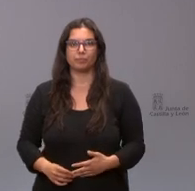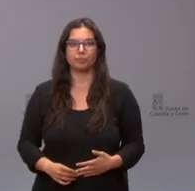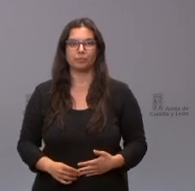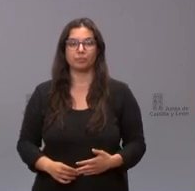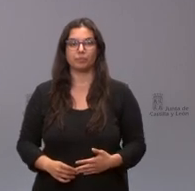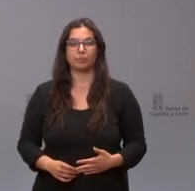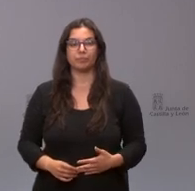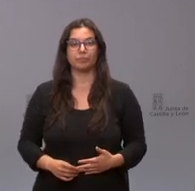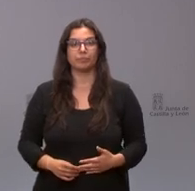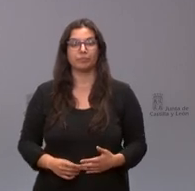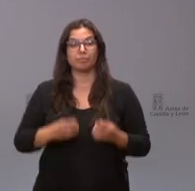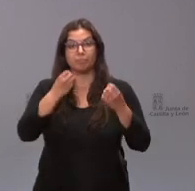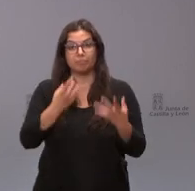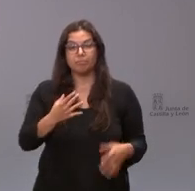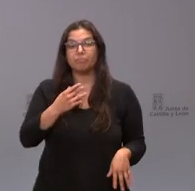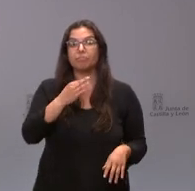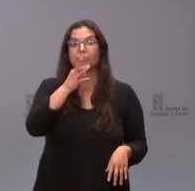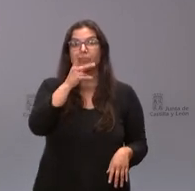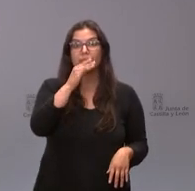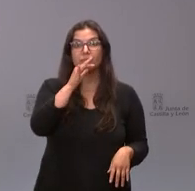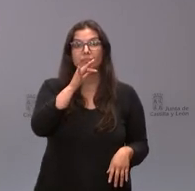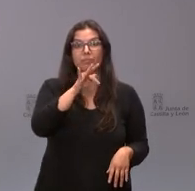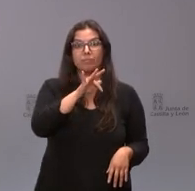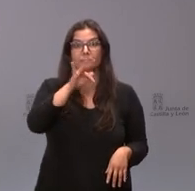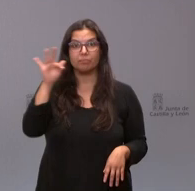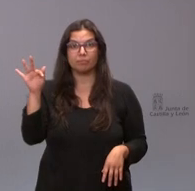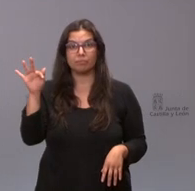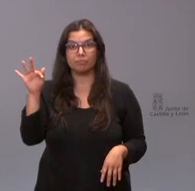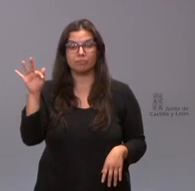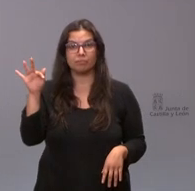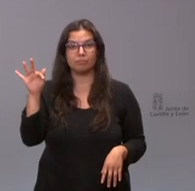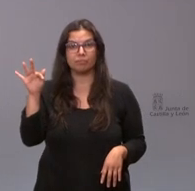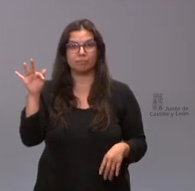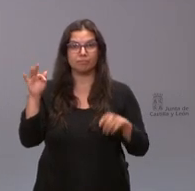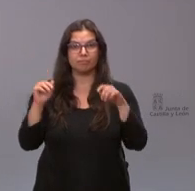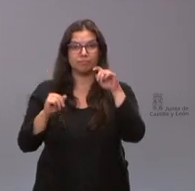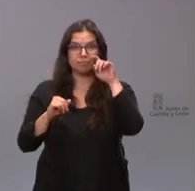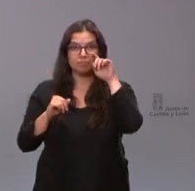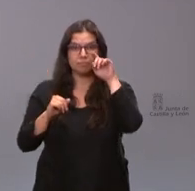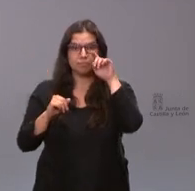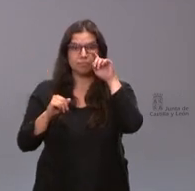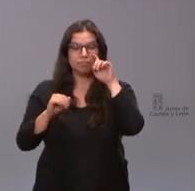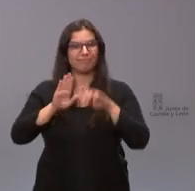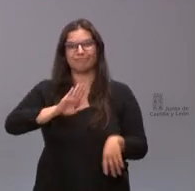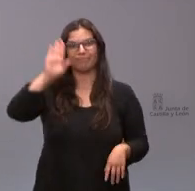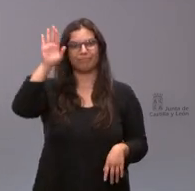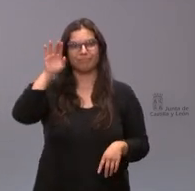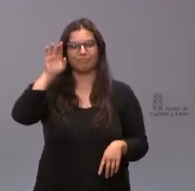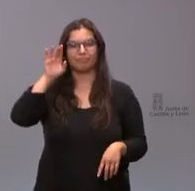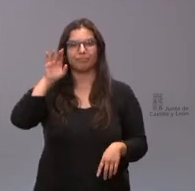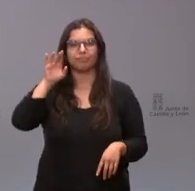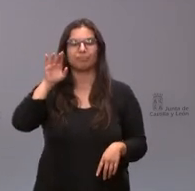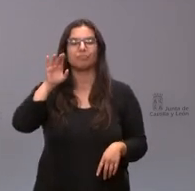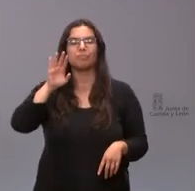Muy bien pues damos participación Sí, claro Vale Le quería preguntar el